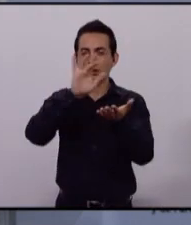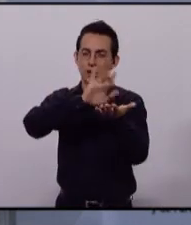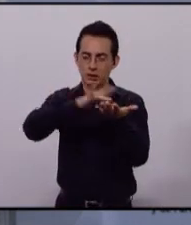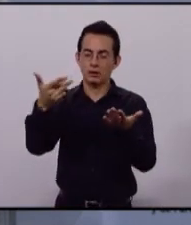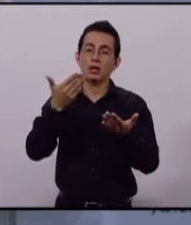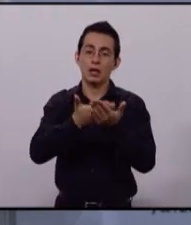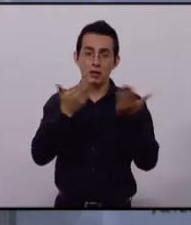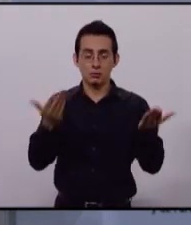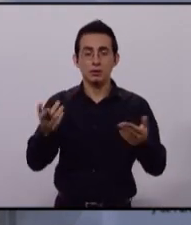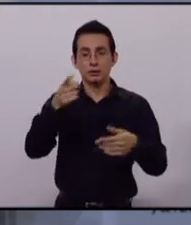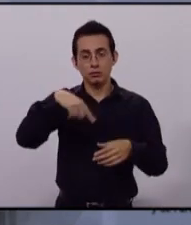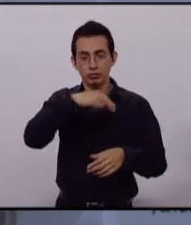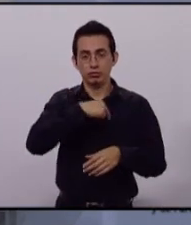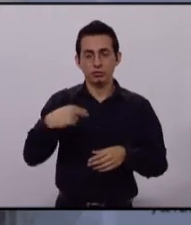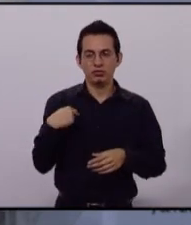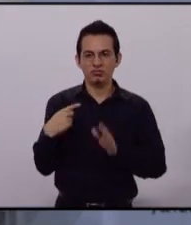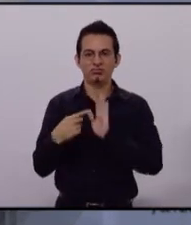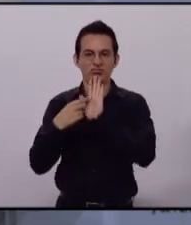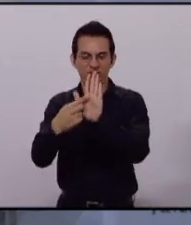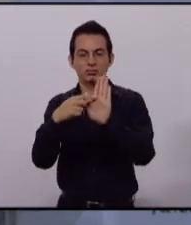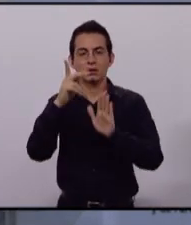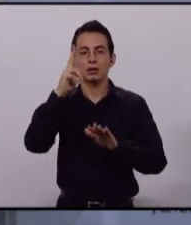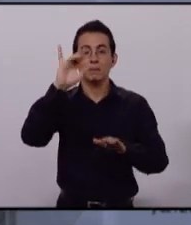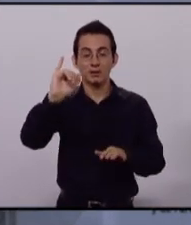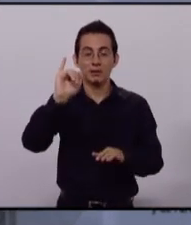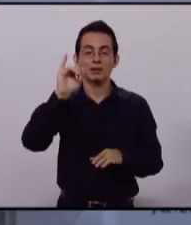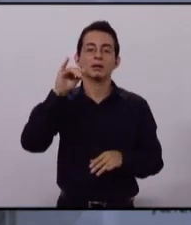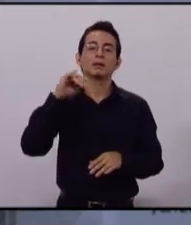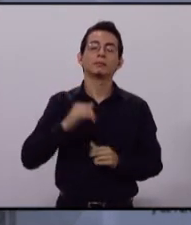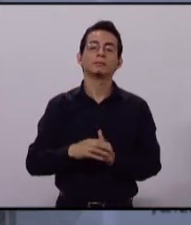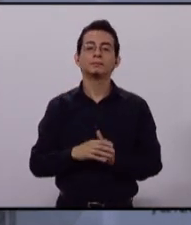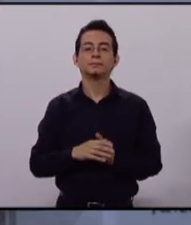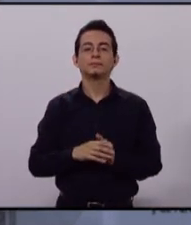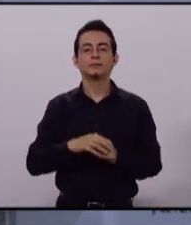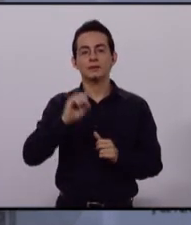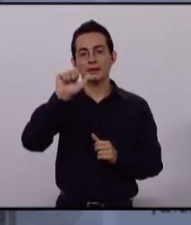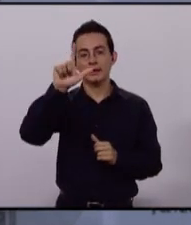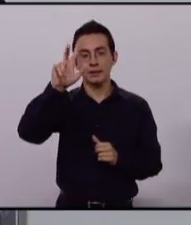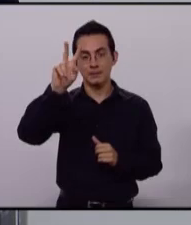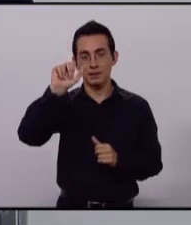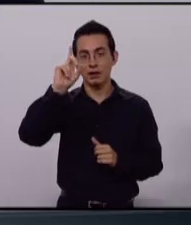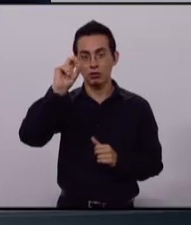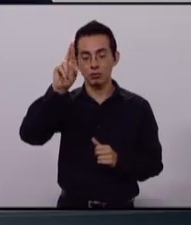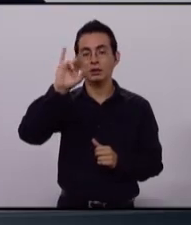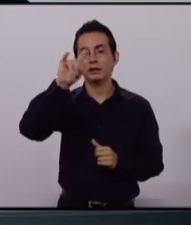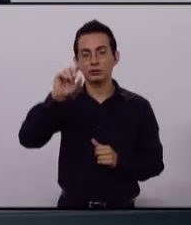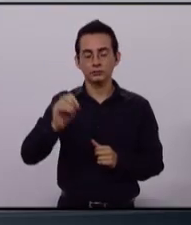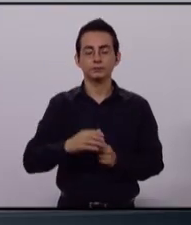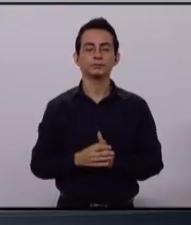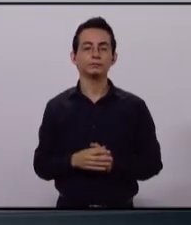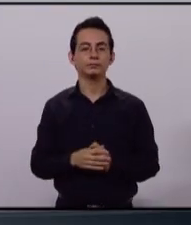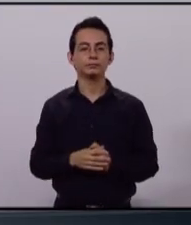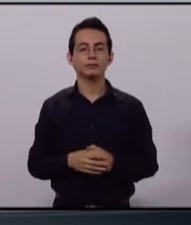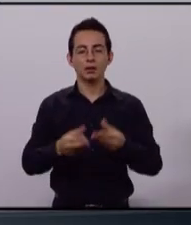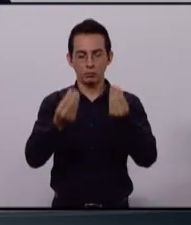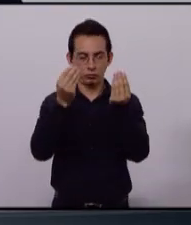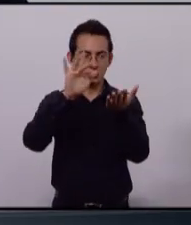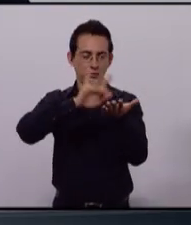Vamos ahora con el candidato de la Alianza PRI, Partido Verde Ecologista, Salvador Rizo. Muchísimas gracias.